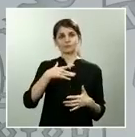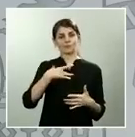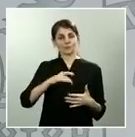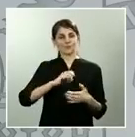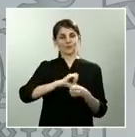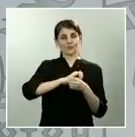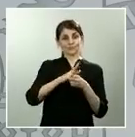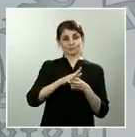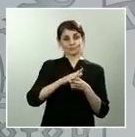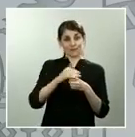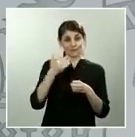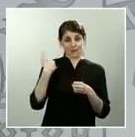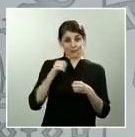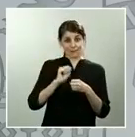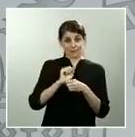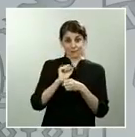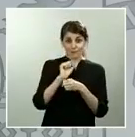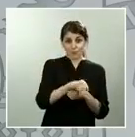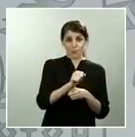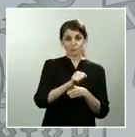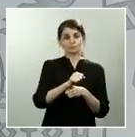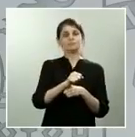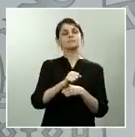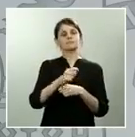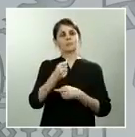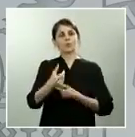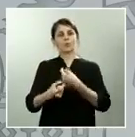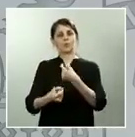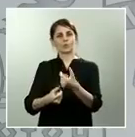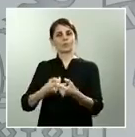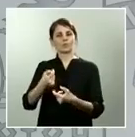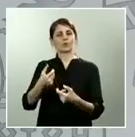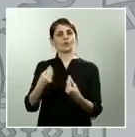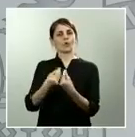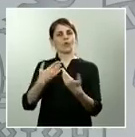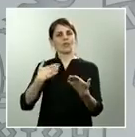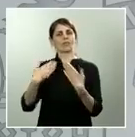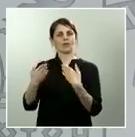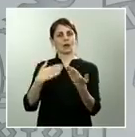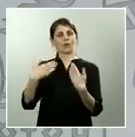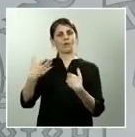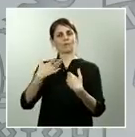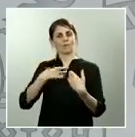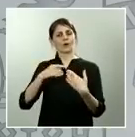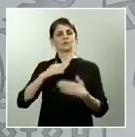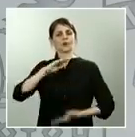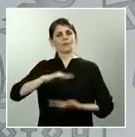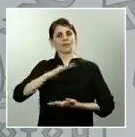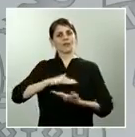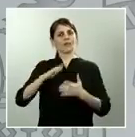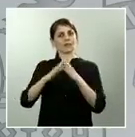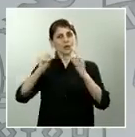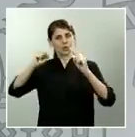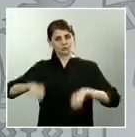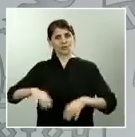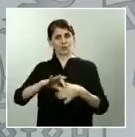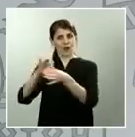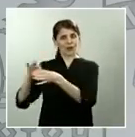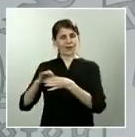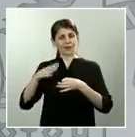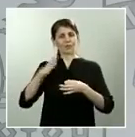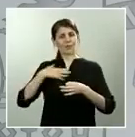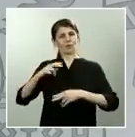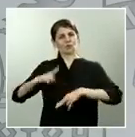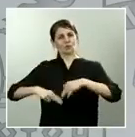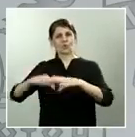esa reconstrucción desde el diálogo y desde la capacidad de consenso y de alianza. Para ello, es fundamental, como